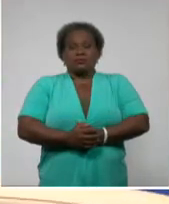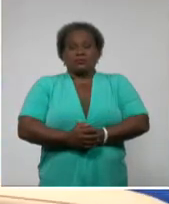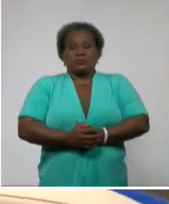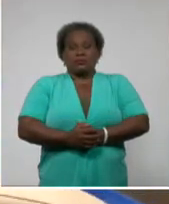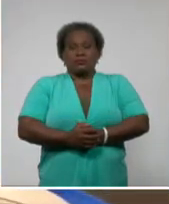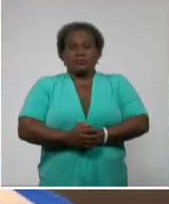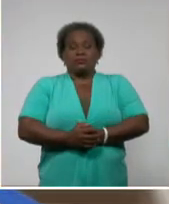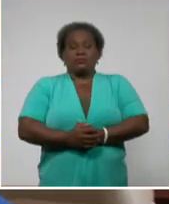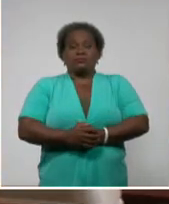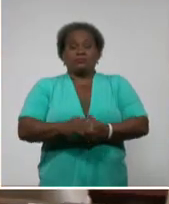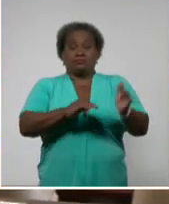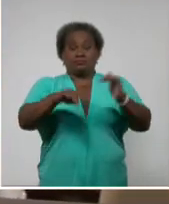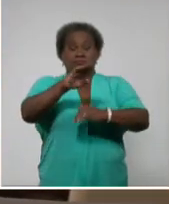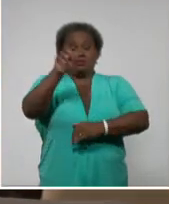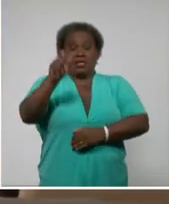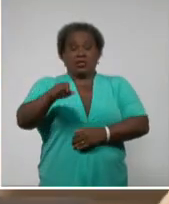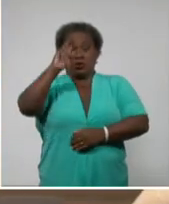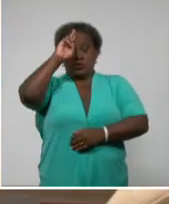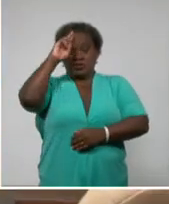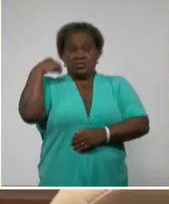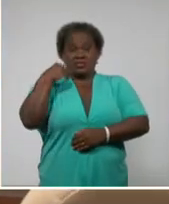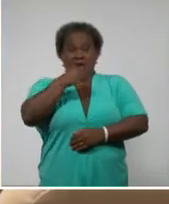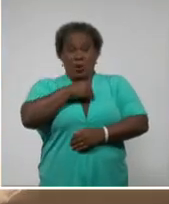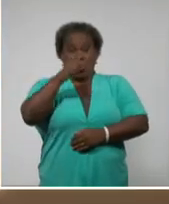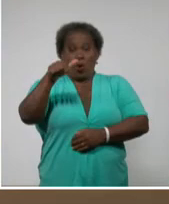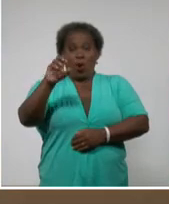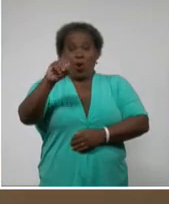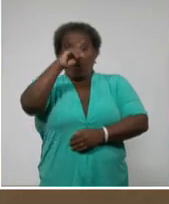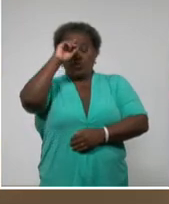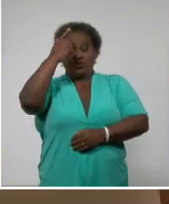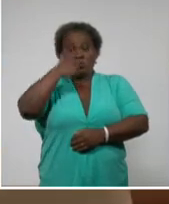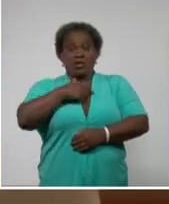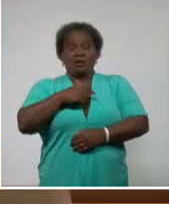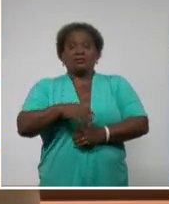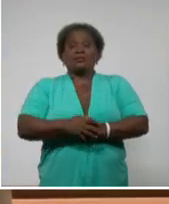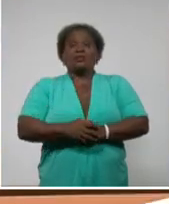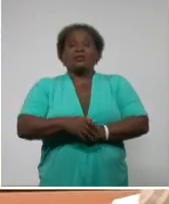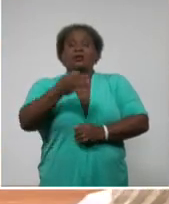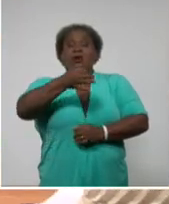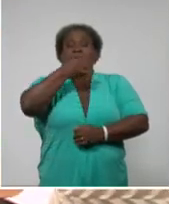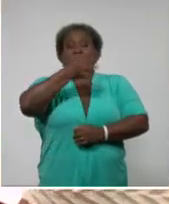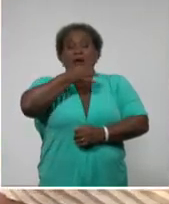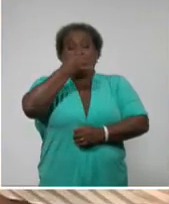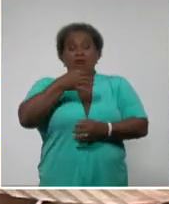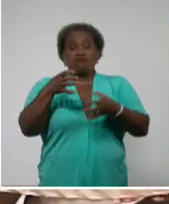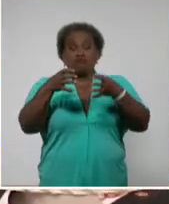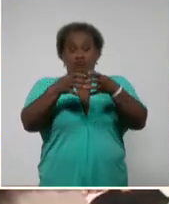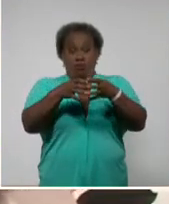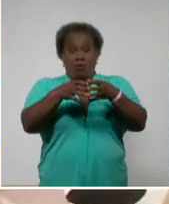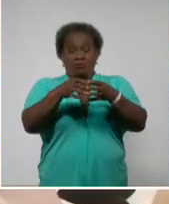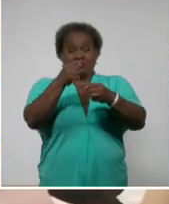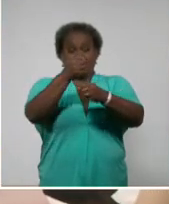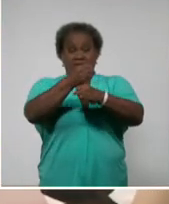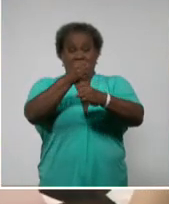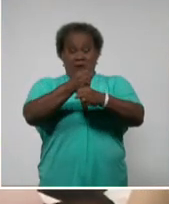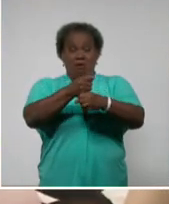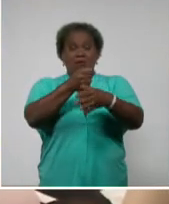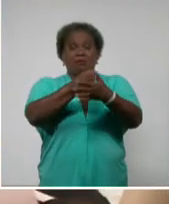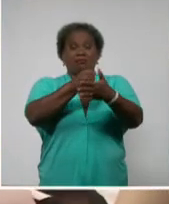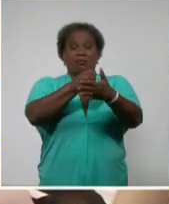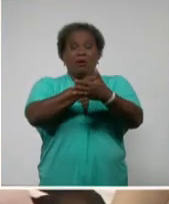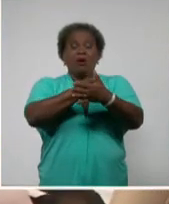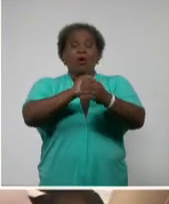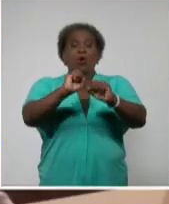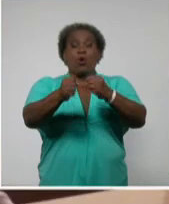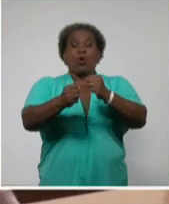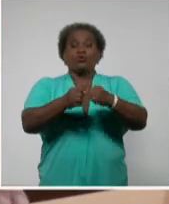El ministro de salud pública, doctor José Ángel Portal Miranda, al intervenir ante el grupo temporal de trabajo para el enfrentamiento y el control del